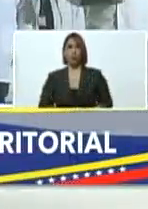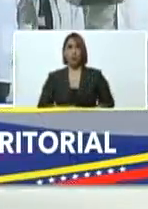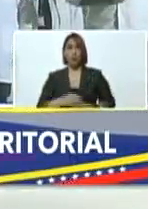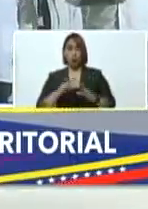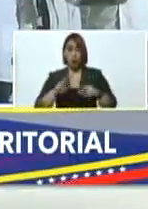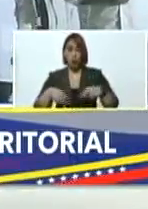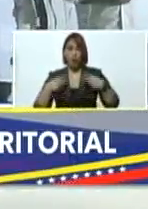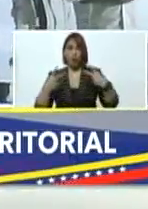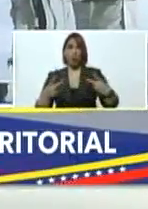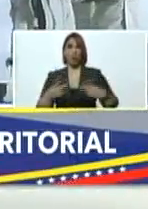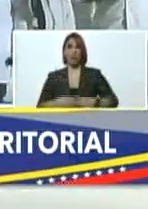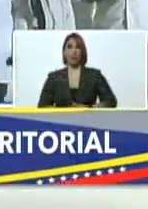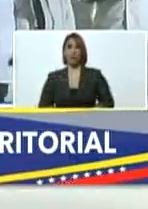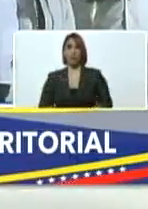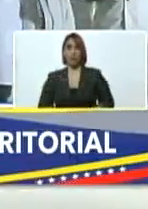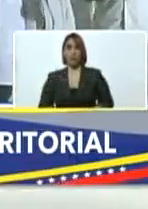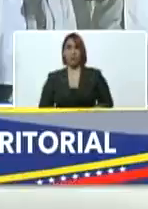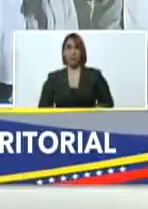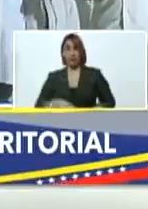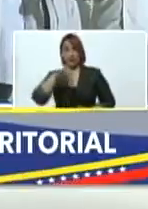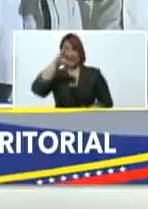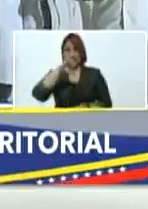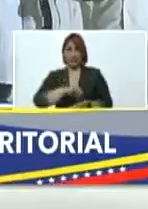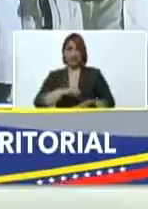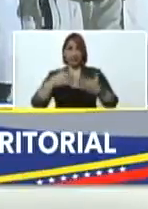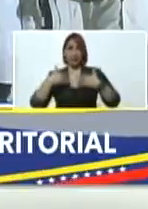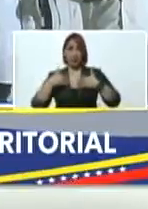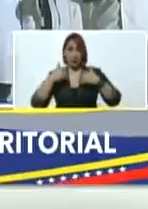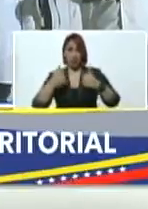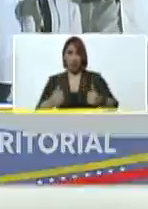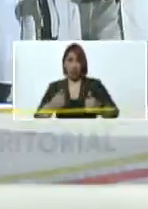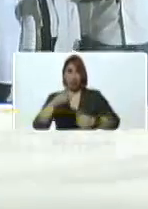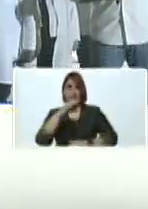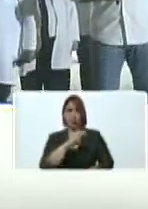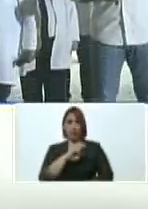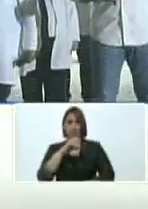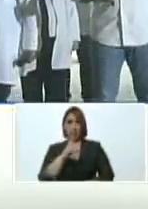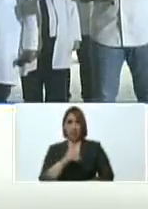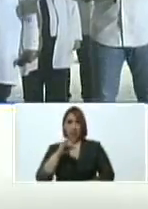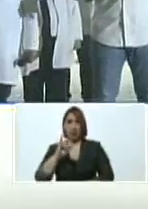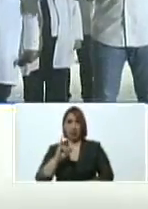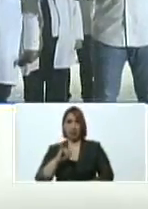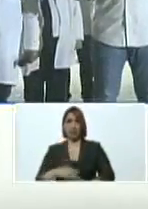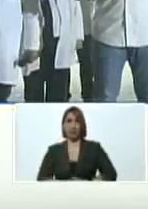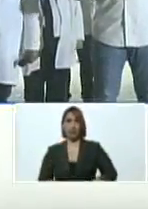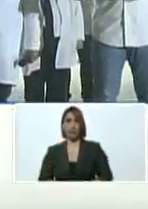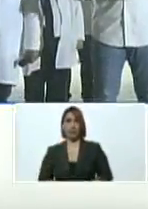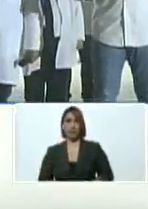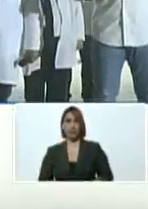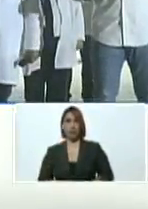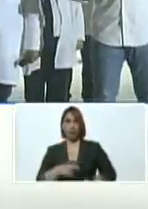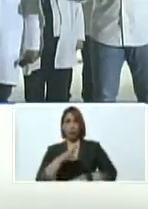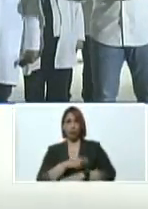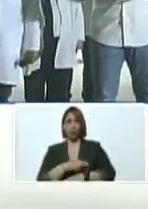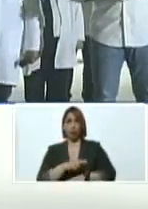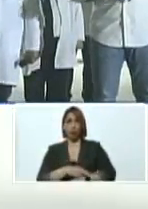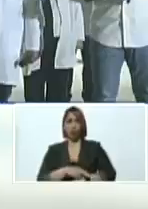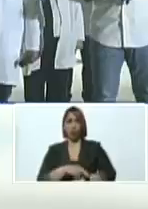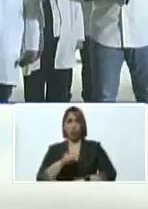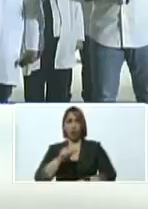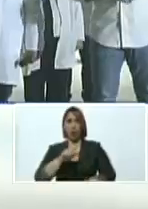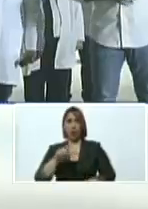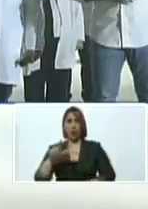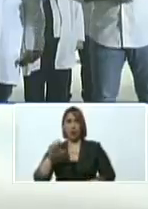operativa el centro de salud de diagnóstico integral doctor salvador Allende